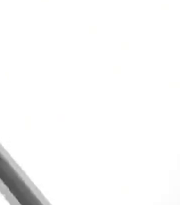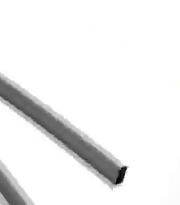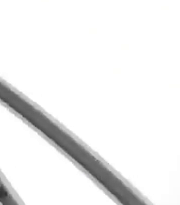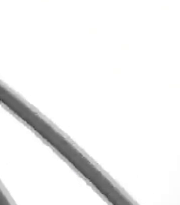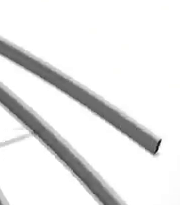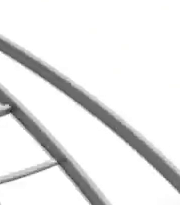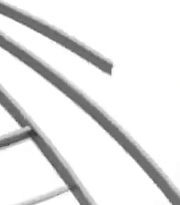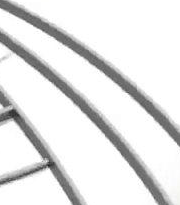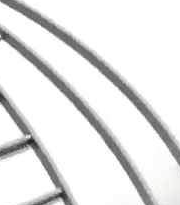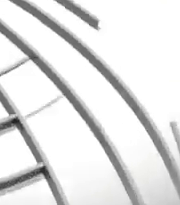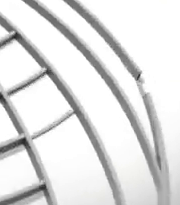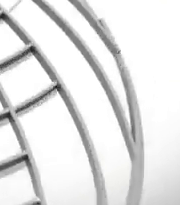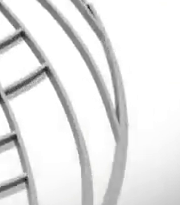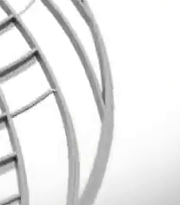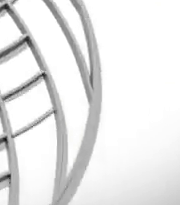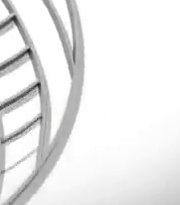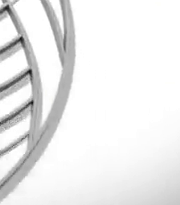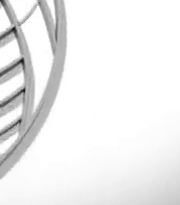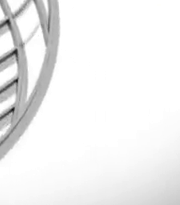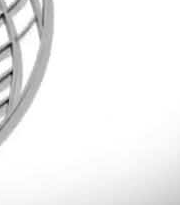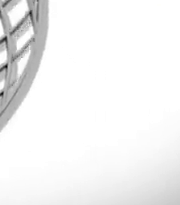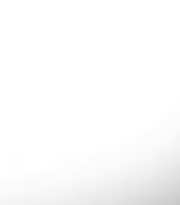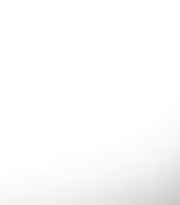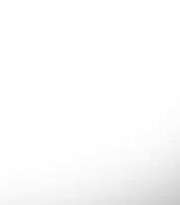De la cabecera. De la cabecera.